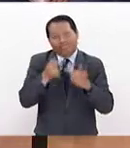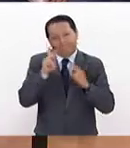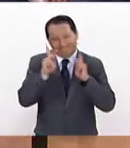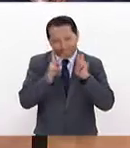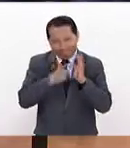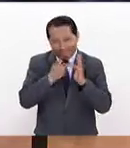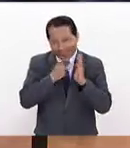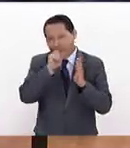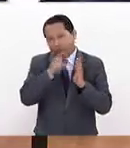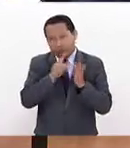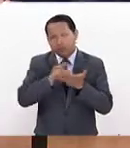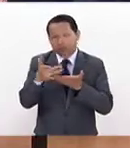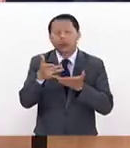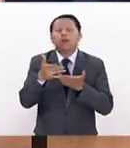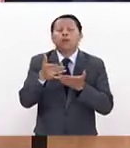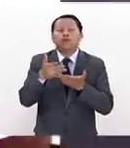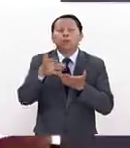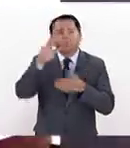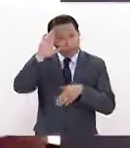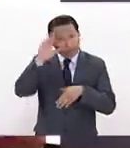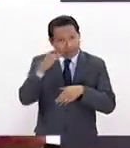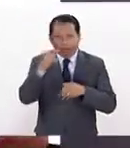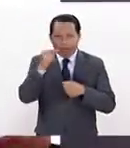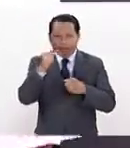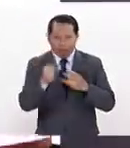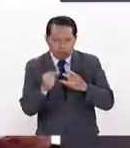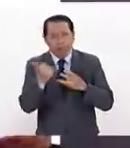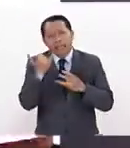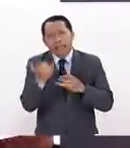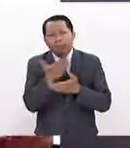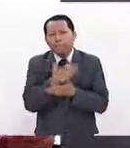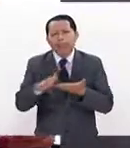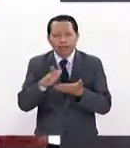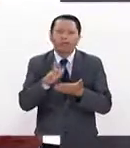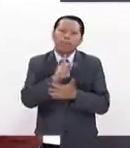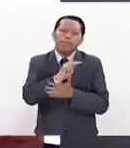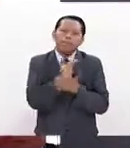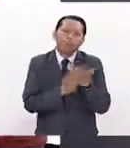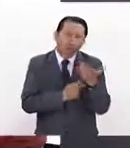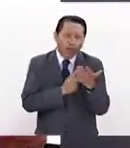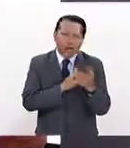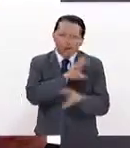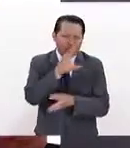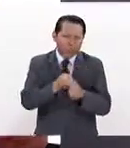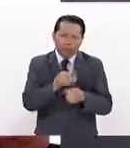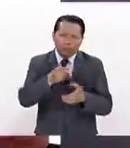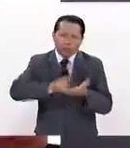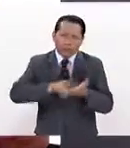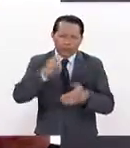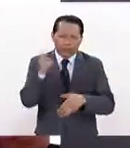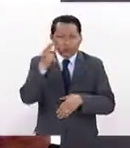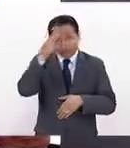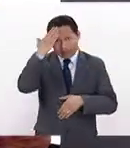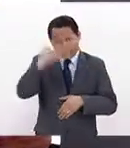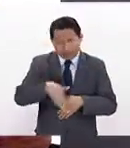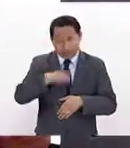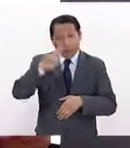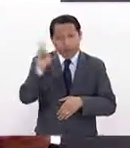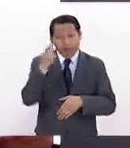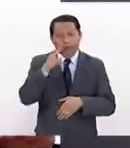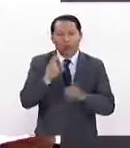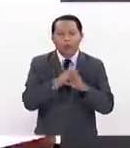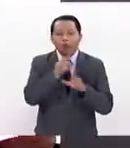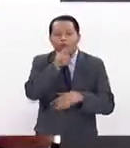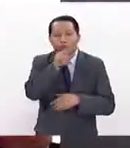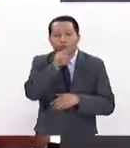solamente sobre esta maestría, sino sobre los programas globales que tenemos en la universidad. Tú sabes que la universidad está preocupada